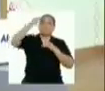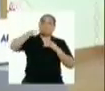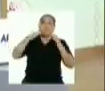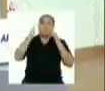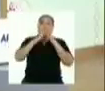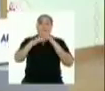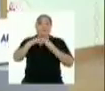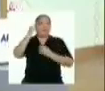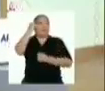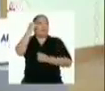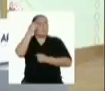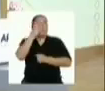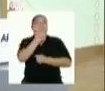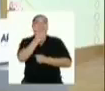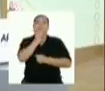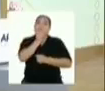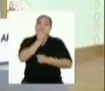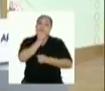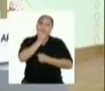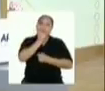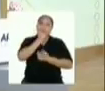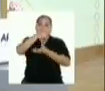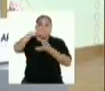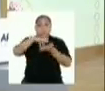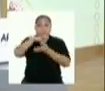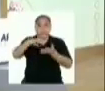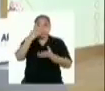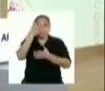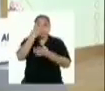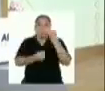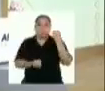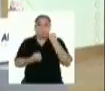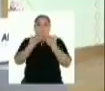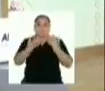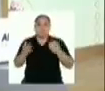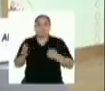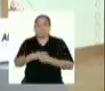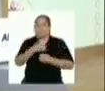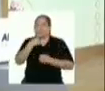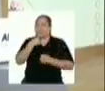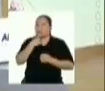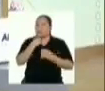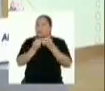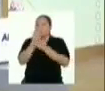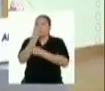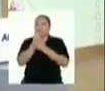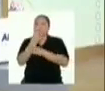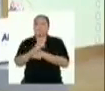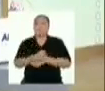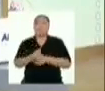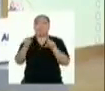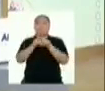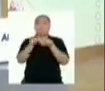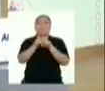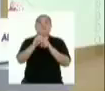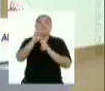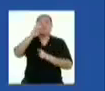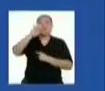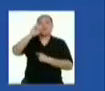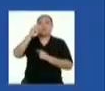pensando y pensando, llegué a la idea de mezclar ambas cosas. Plantas y origami. He hecho este collage. Miren.